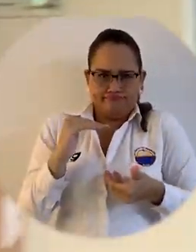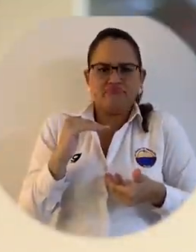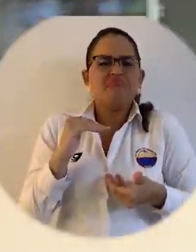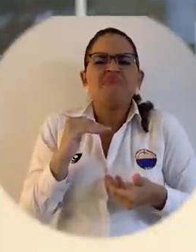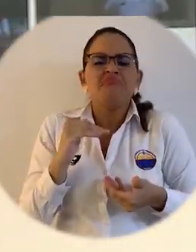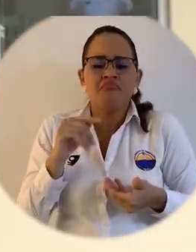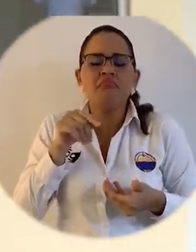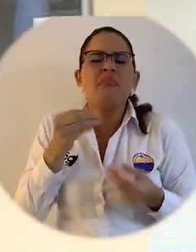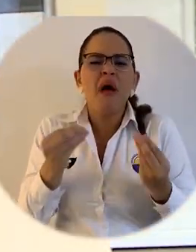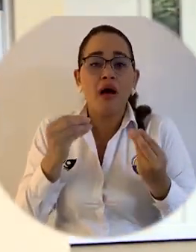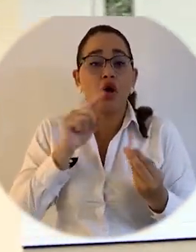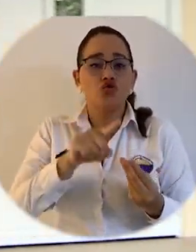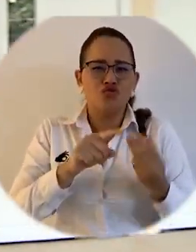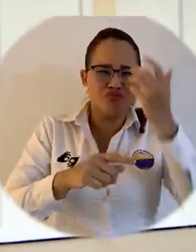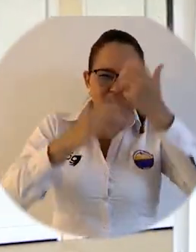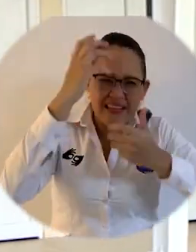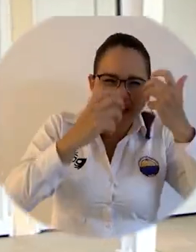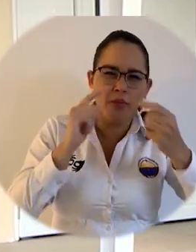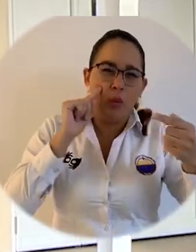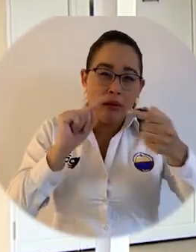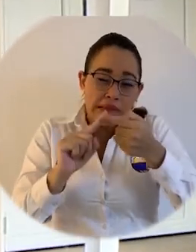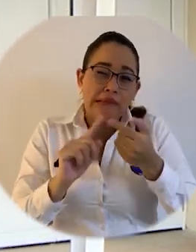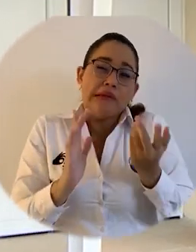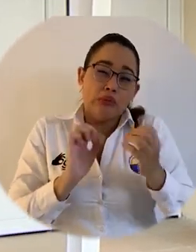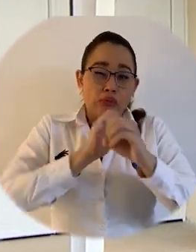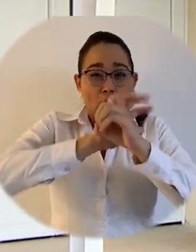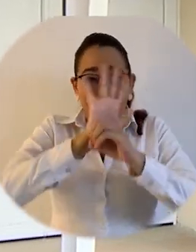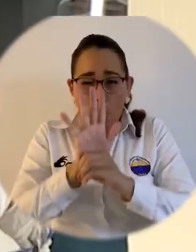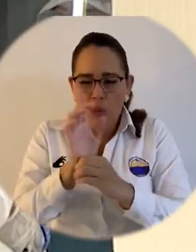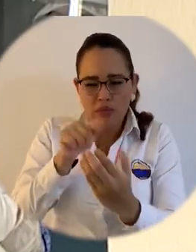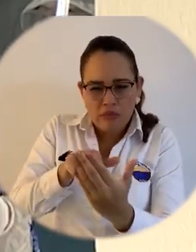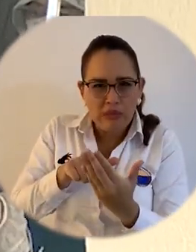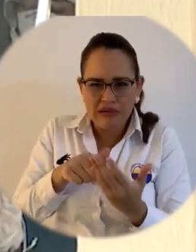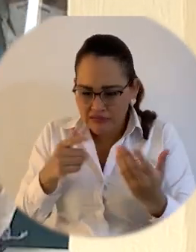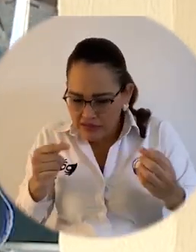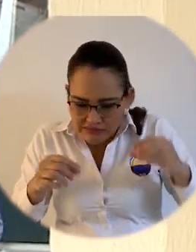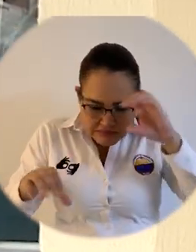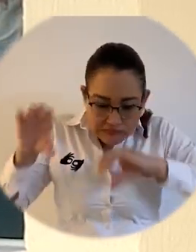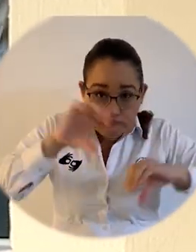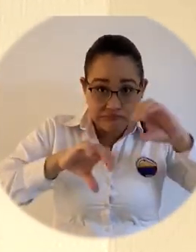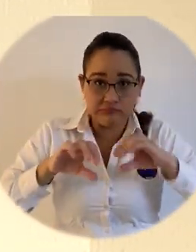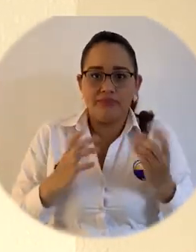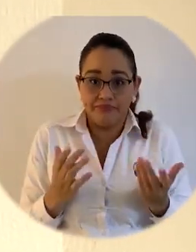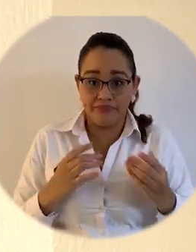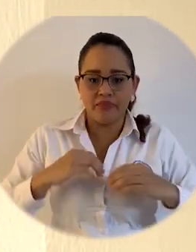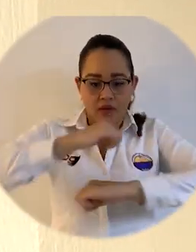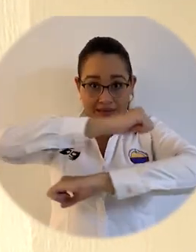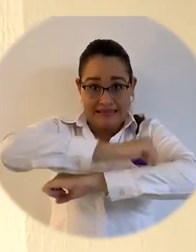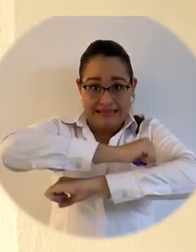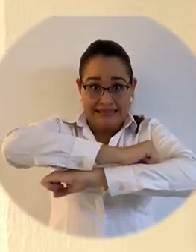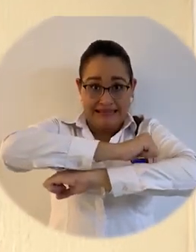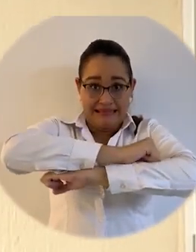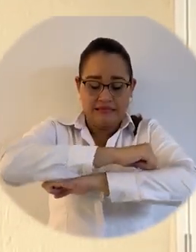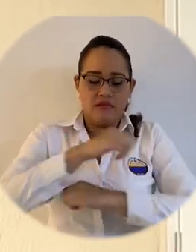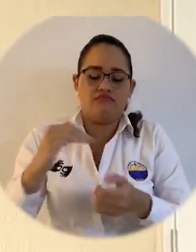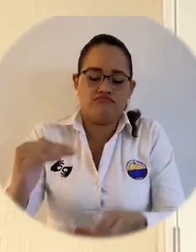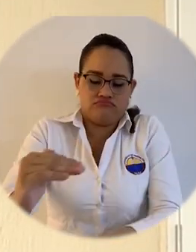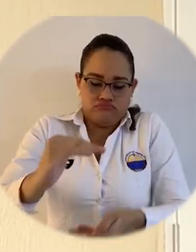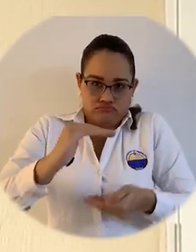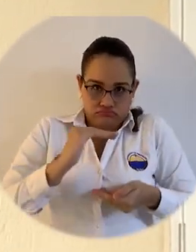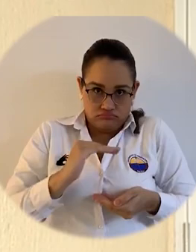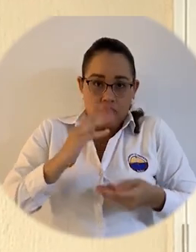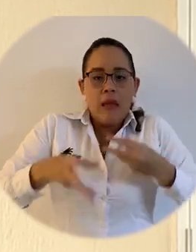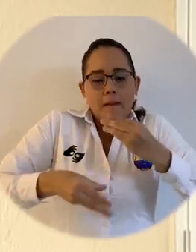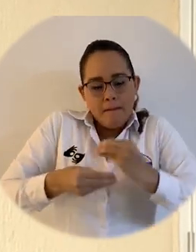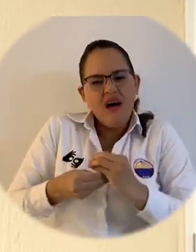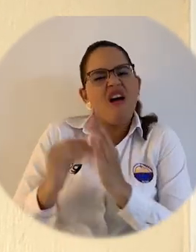requisitos para el transporte de muestras potencialmente peligrosas y las recepcionamos a través de esta ventanilla y la